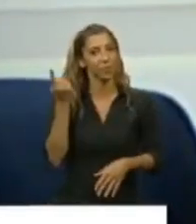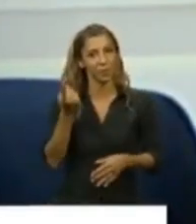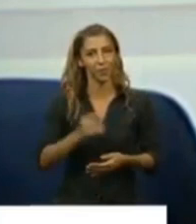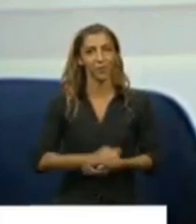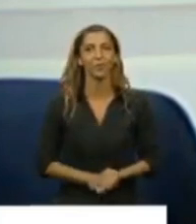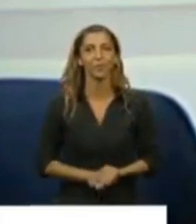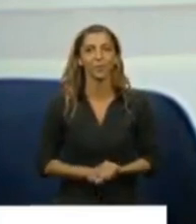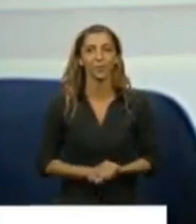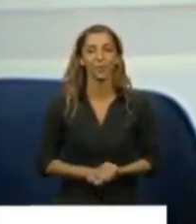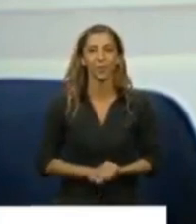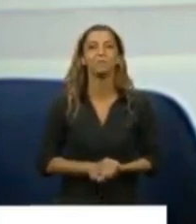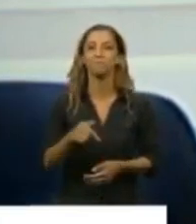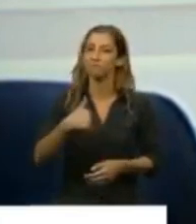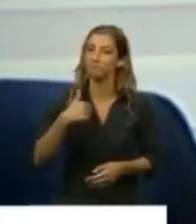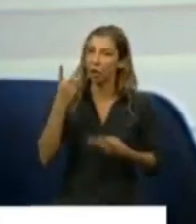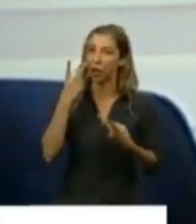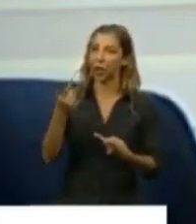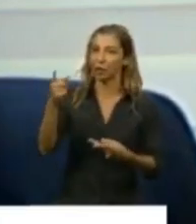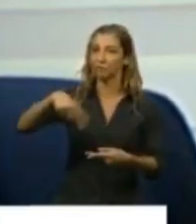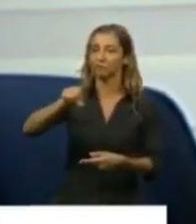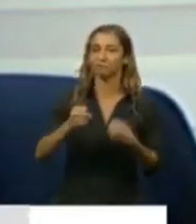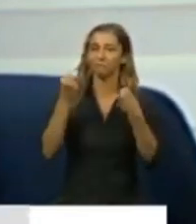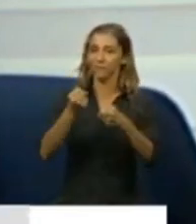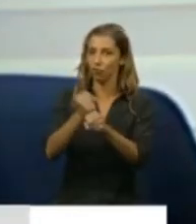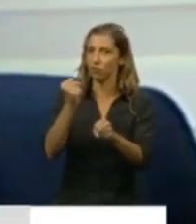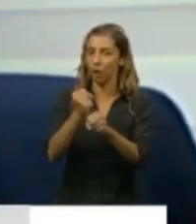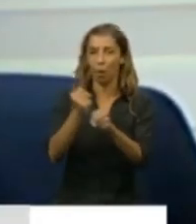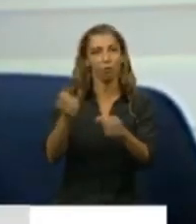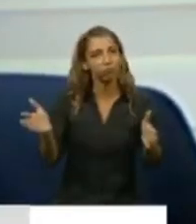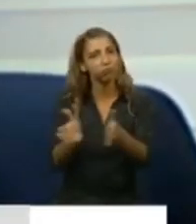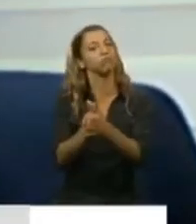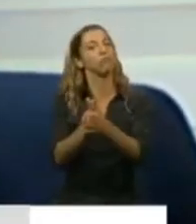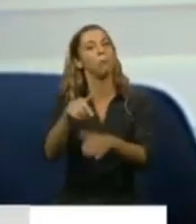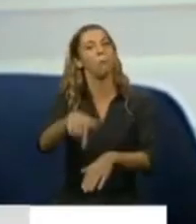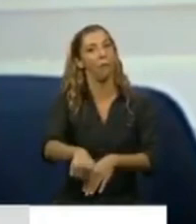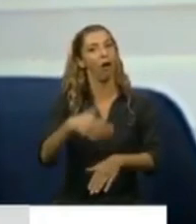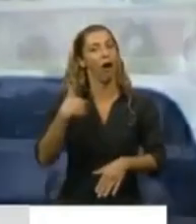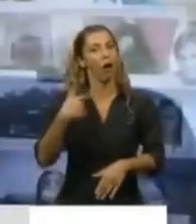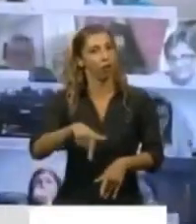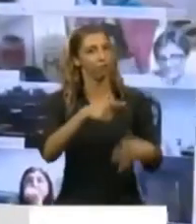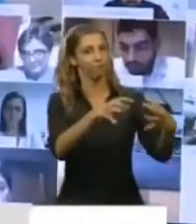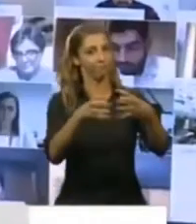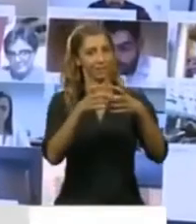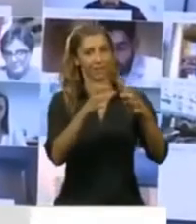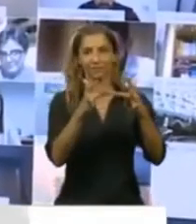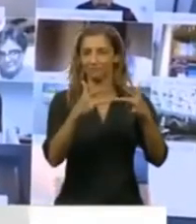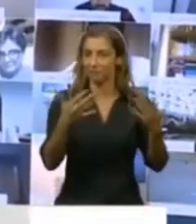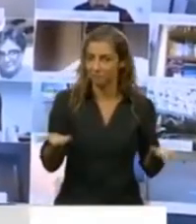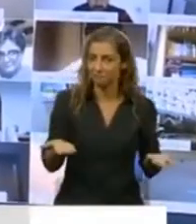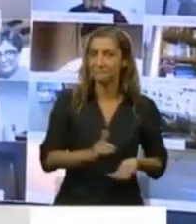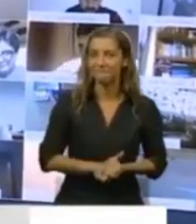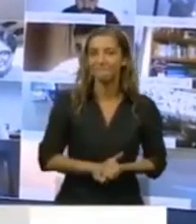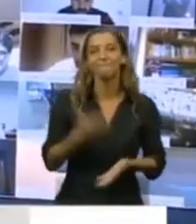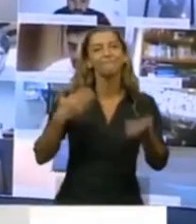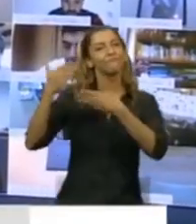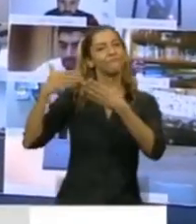que han hecho un esfuerzo mancomunado para salir adelante en esta sesión que la veníamos tratando de